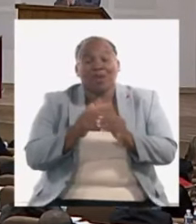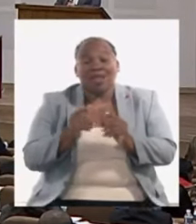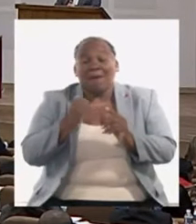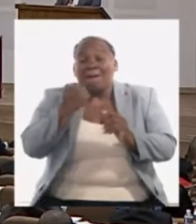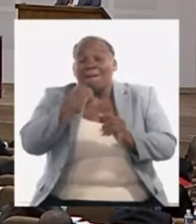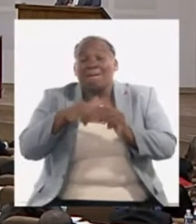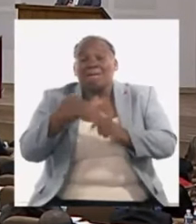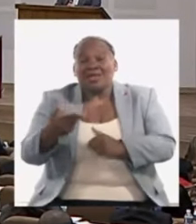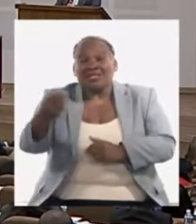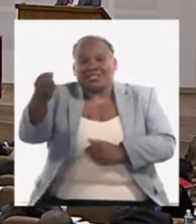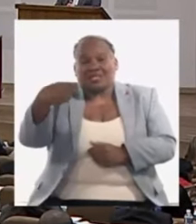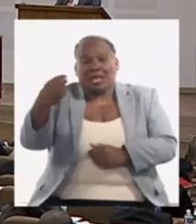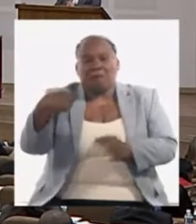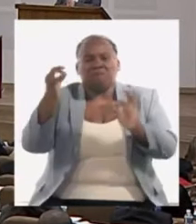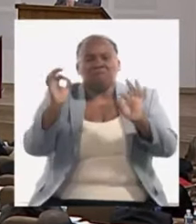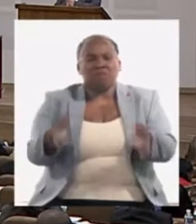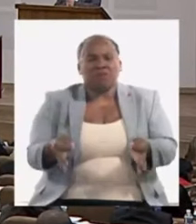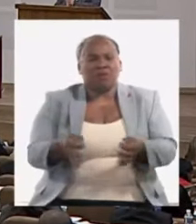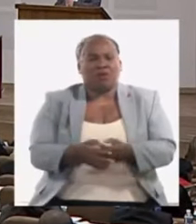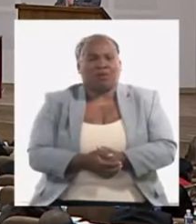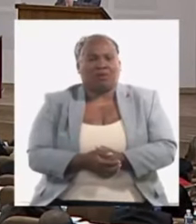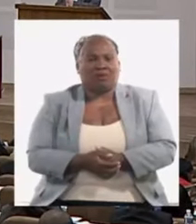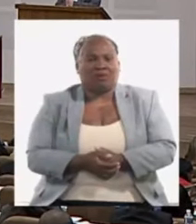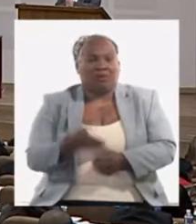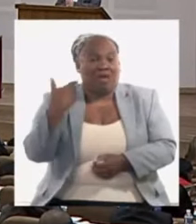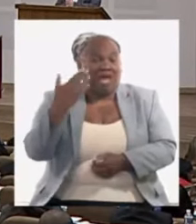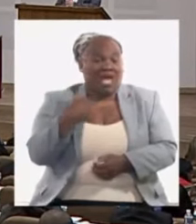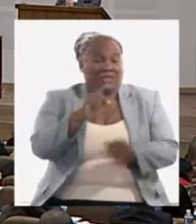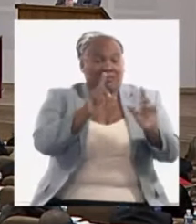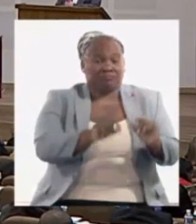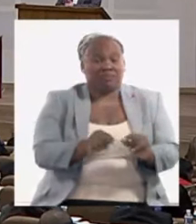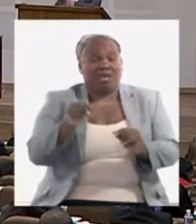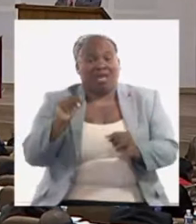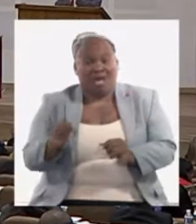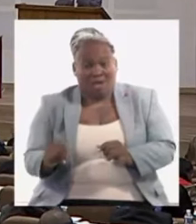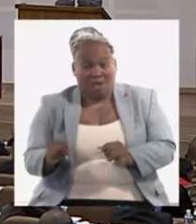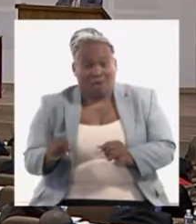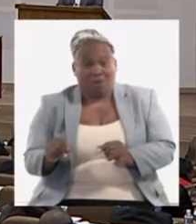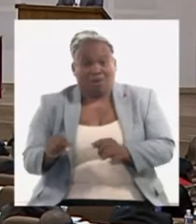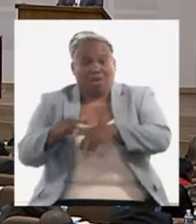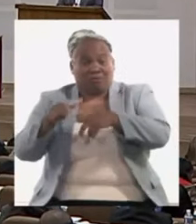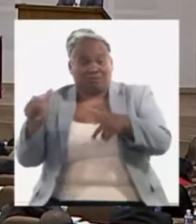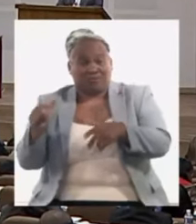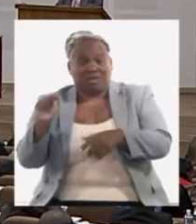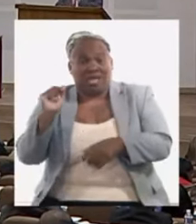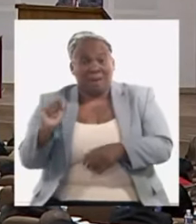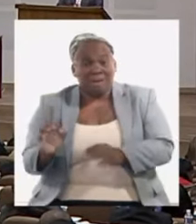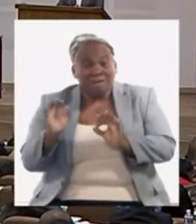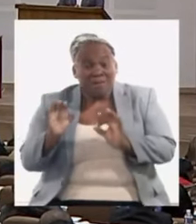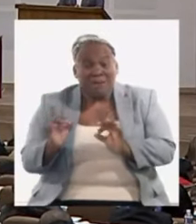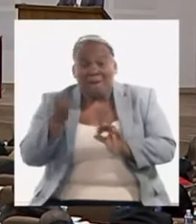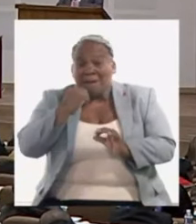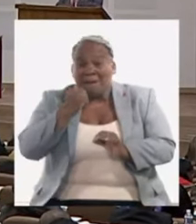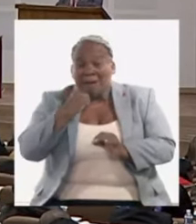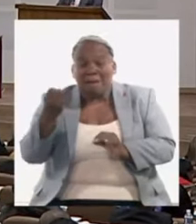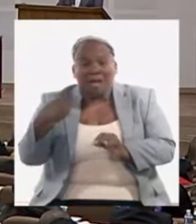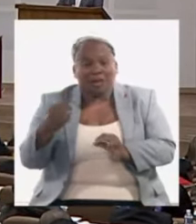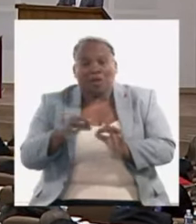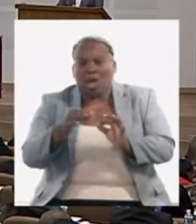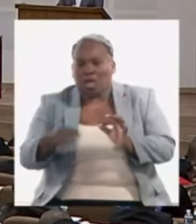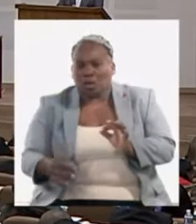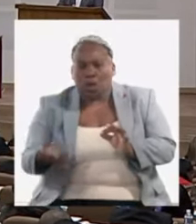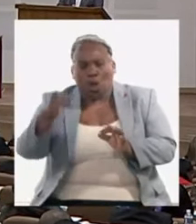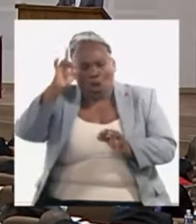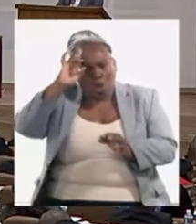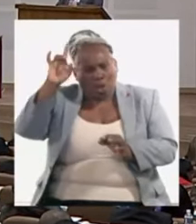importar lo mismo o sea no para importar más para importar la misma cantidad de arroz la misma cantidad de leche